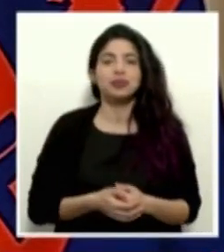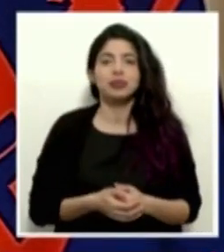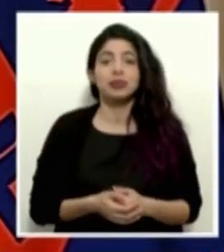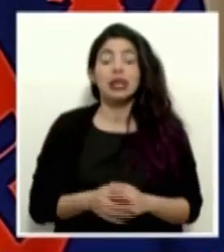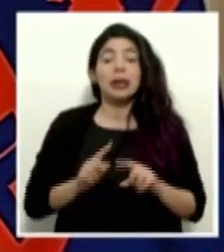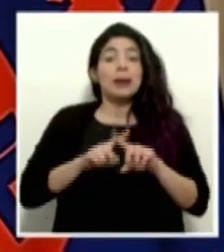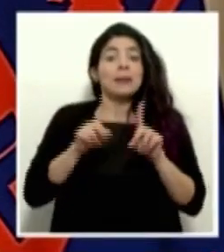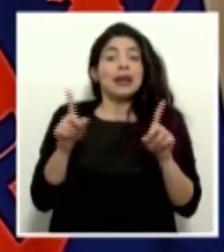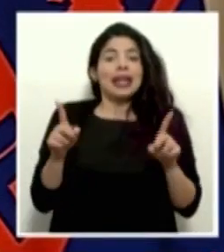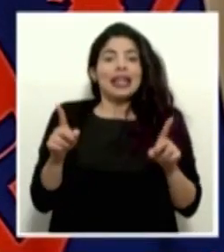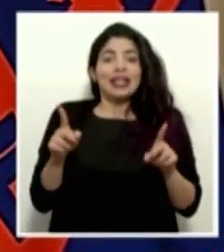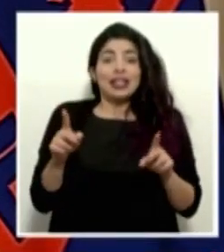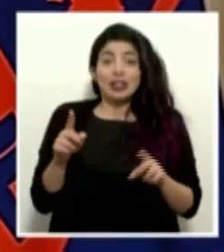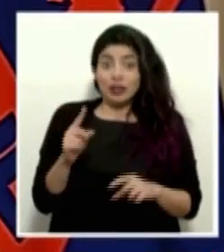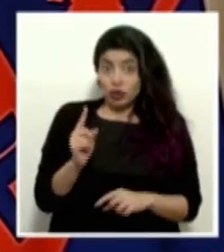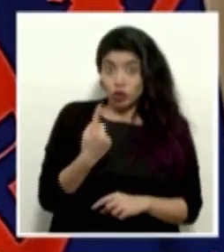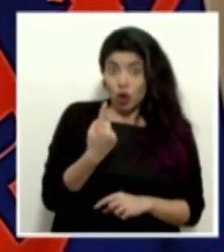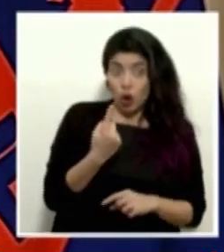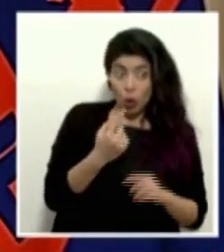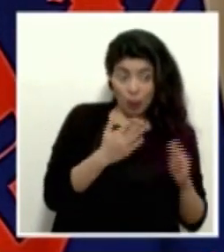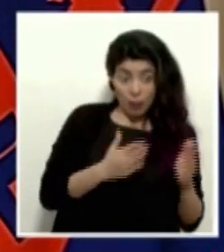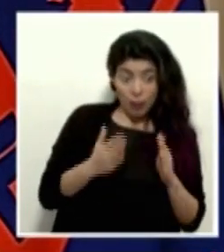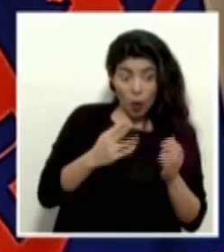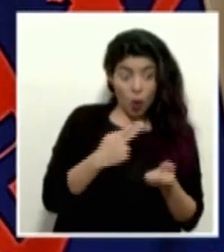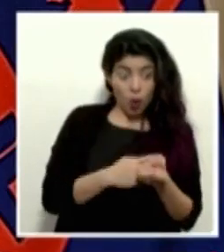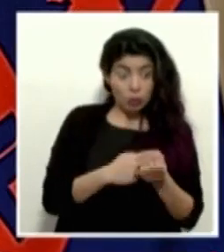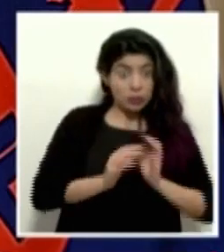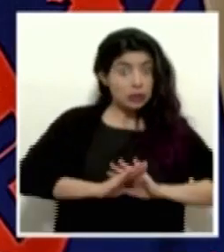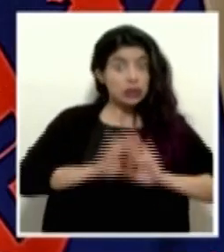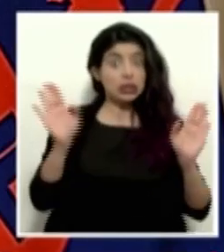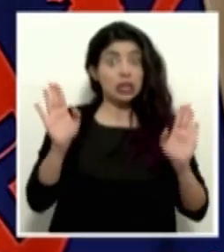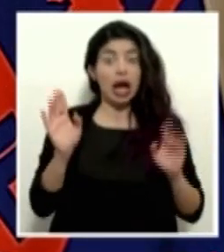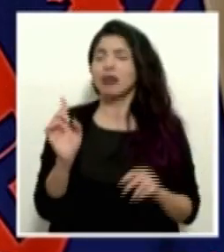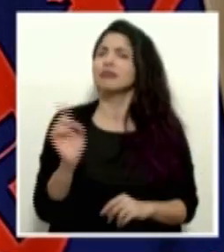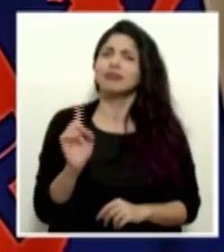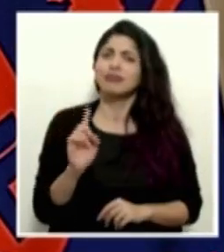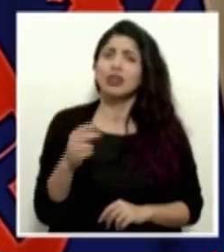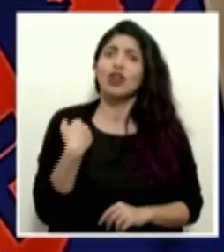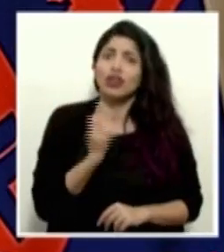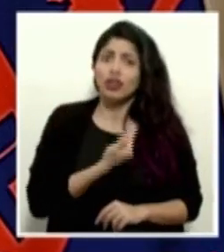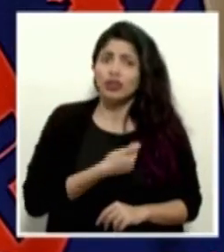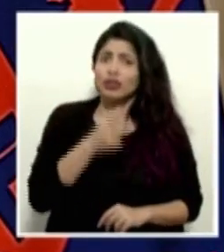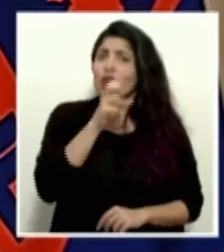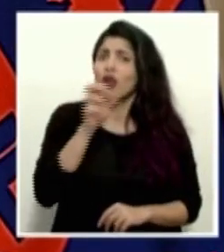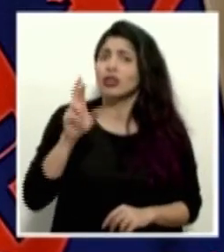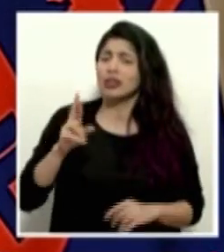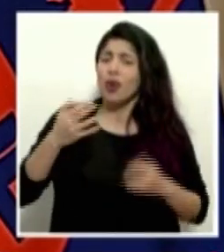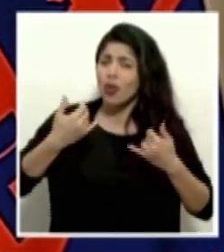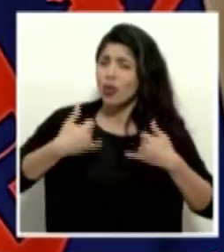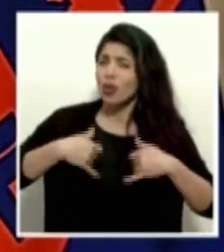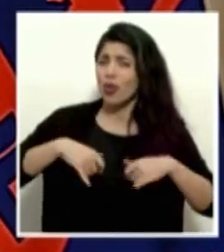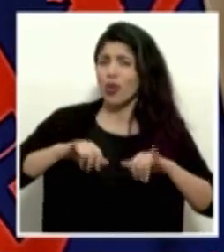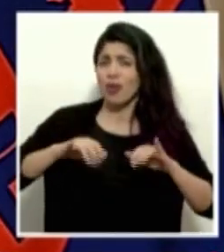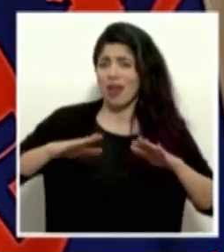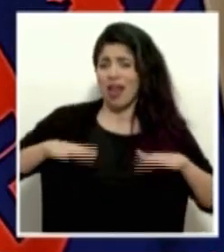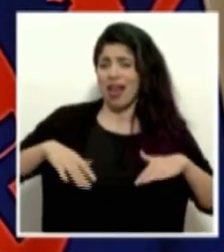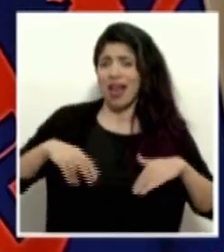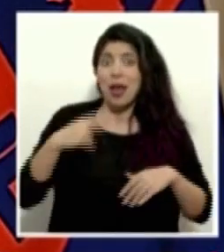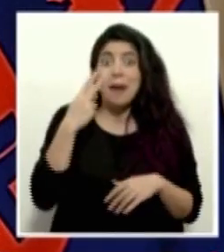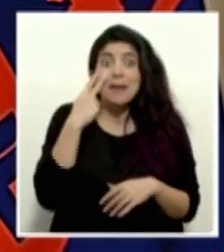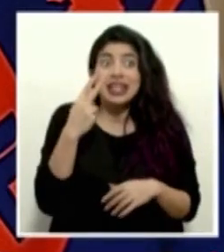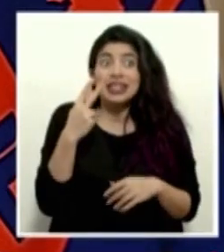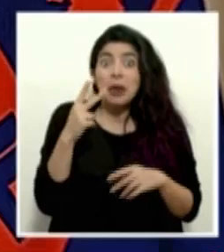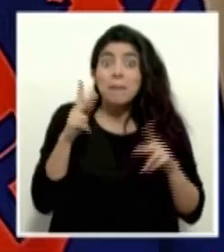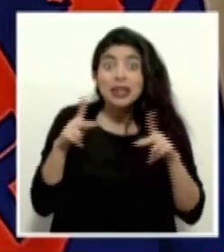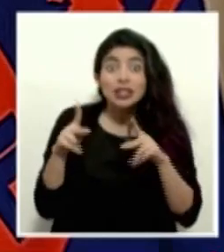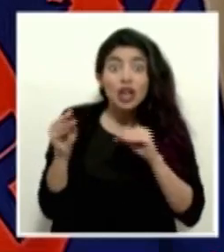Pero no es solo por la preparación de los hospitales. Porque nosotros, en Costa Rica, todavía no hemos visto esta cantidad siquiera